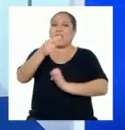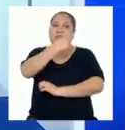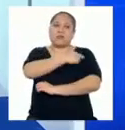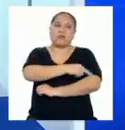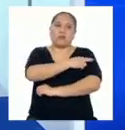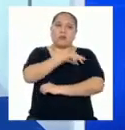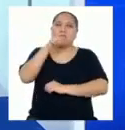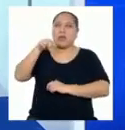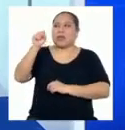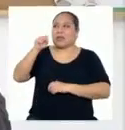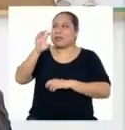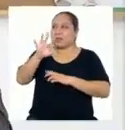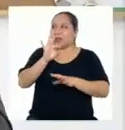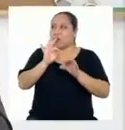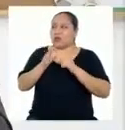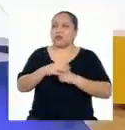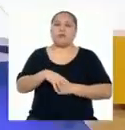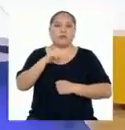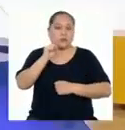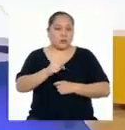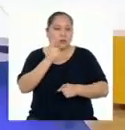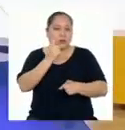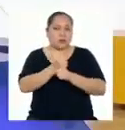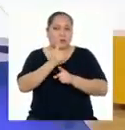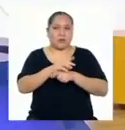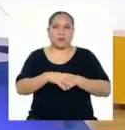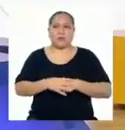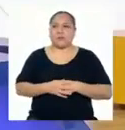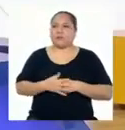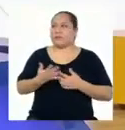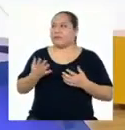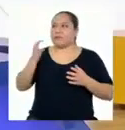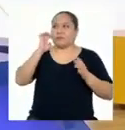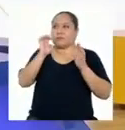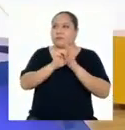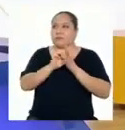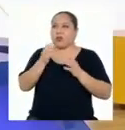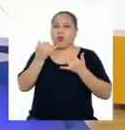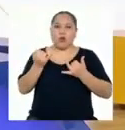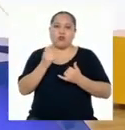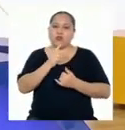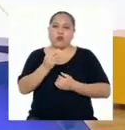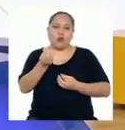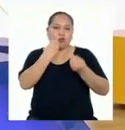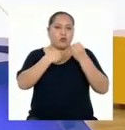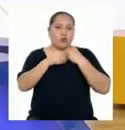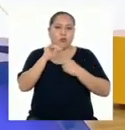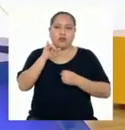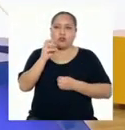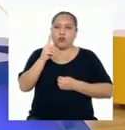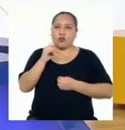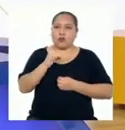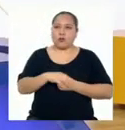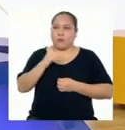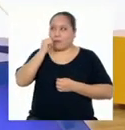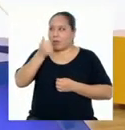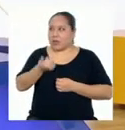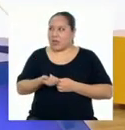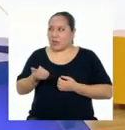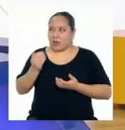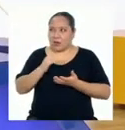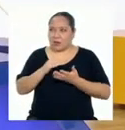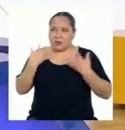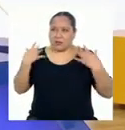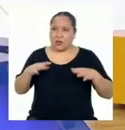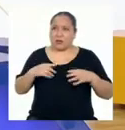y sí tuvieron un diagnóstico. Exacto. Y si, por ejemplo, hoy dejo de consumir yodo, mañana ya estaré sintiendo los síntomas de